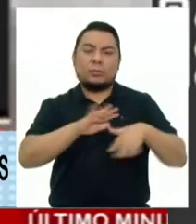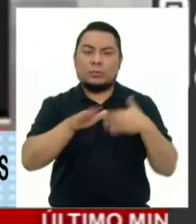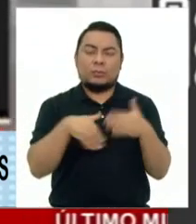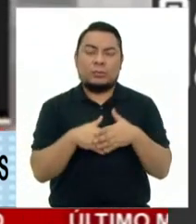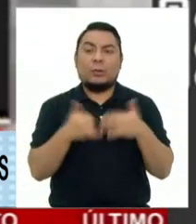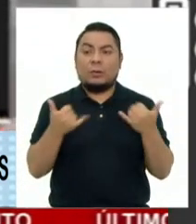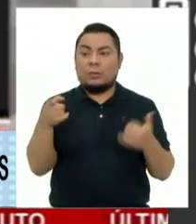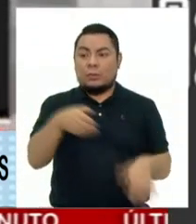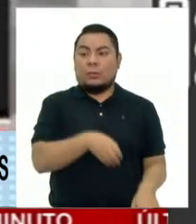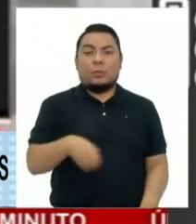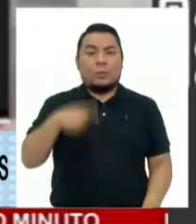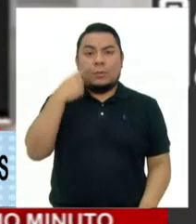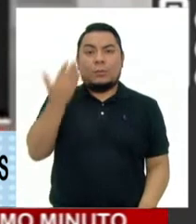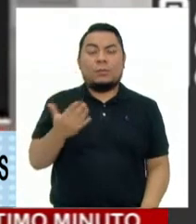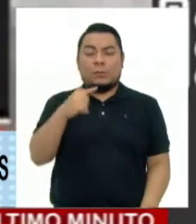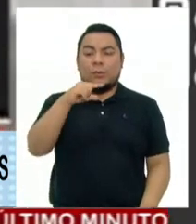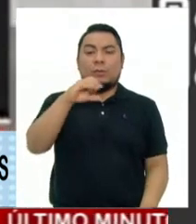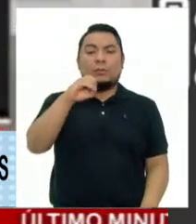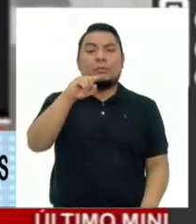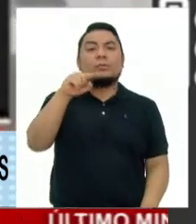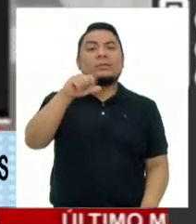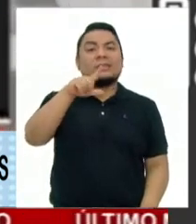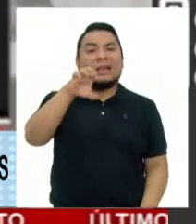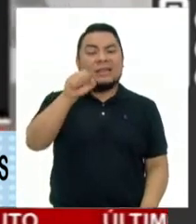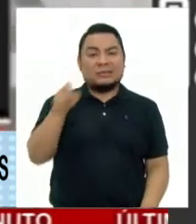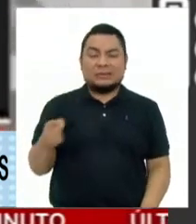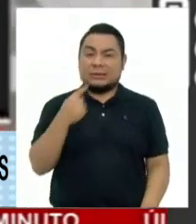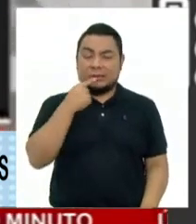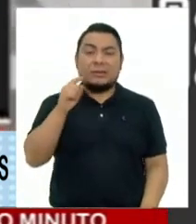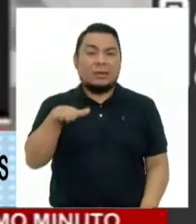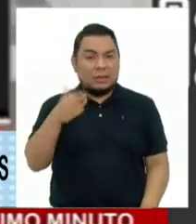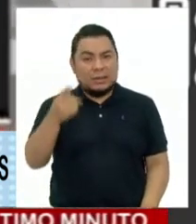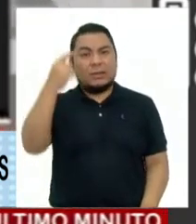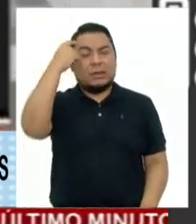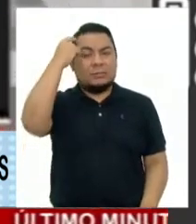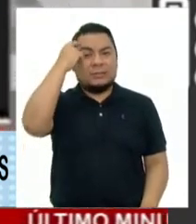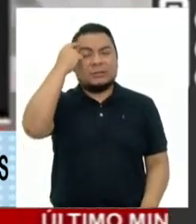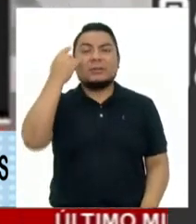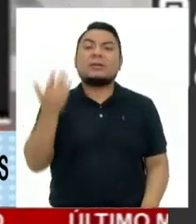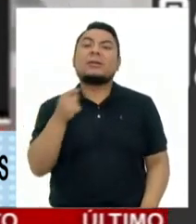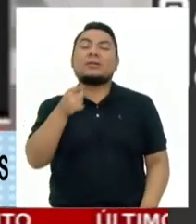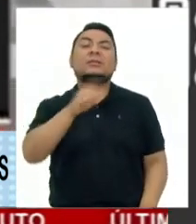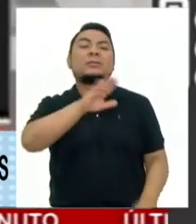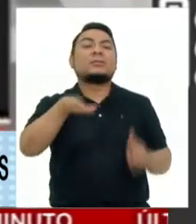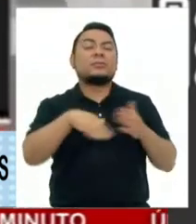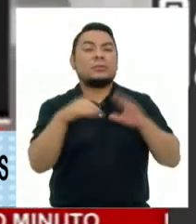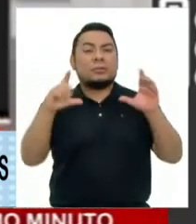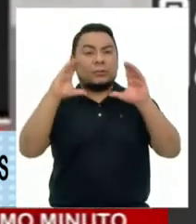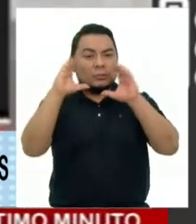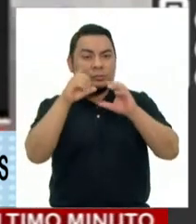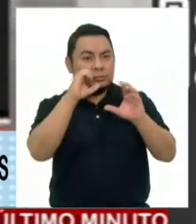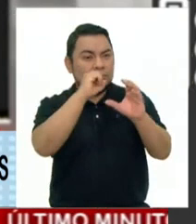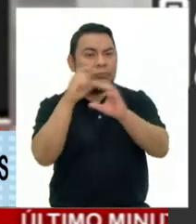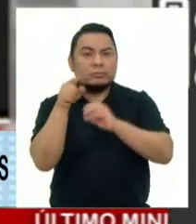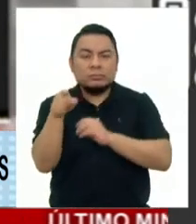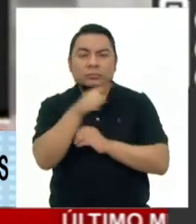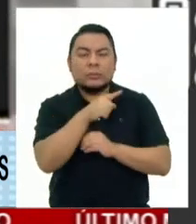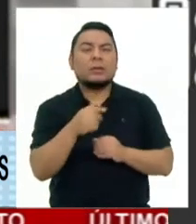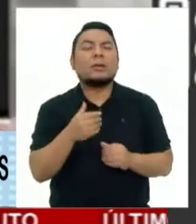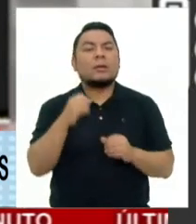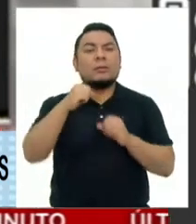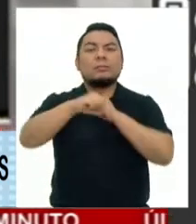González Tuanamá ha señalado que hay que pensar en la prensa independiente y no solamente